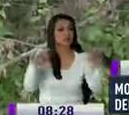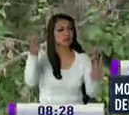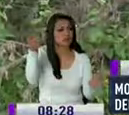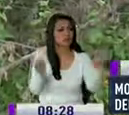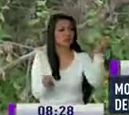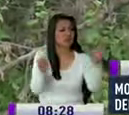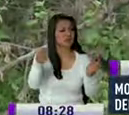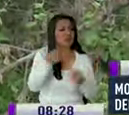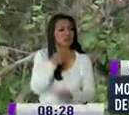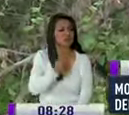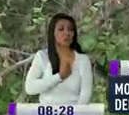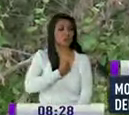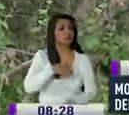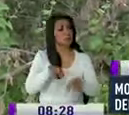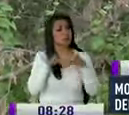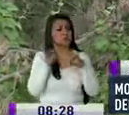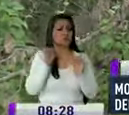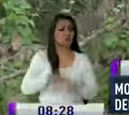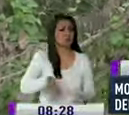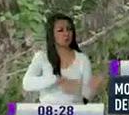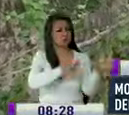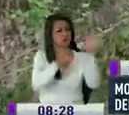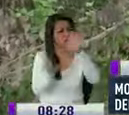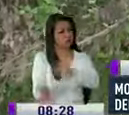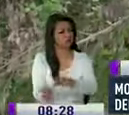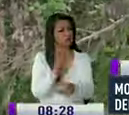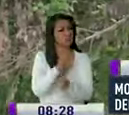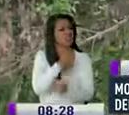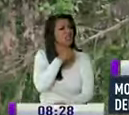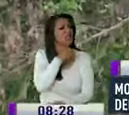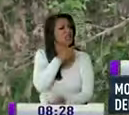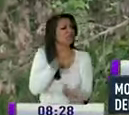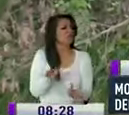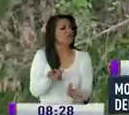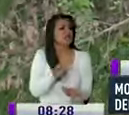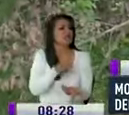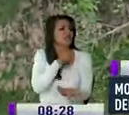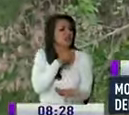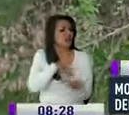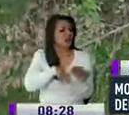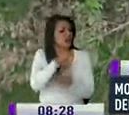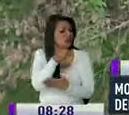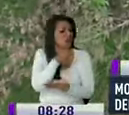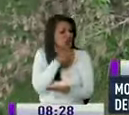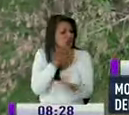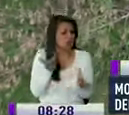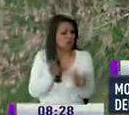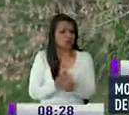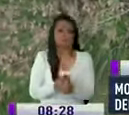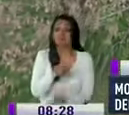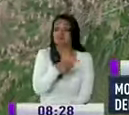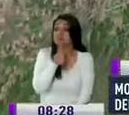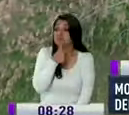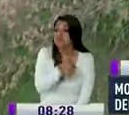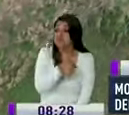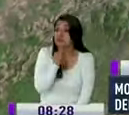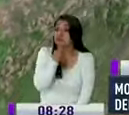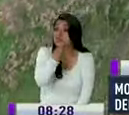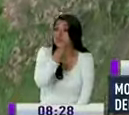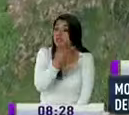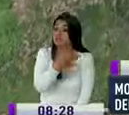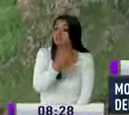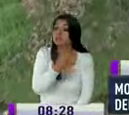volqueta les manifestó que estaba autorizado el votar esta tierra aquí entonces quién había autorizado según él dice que le ha